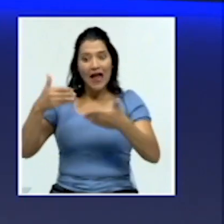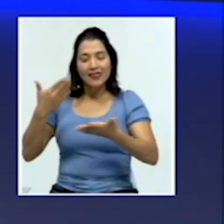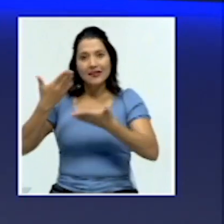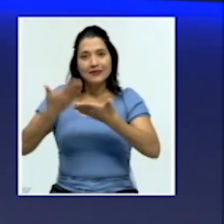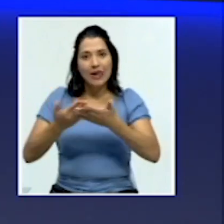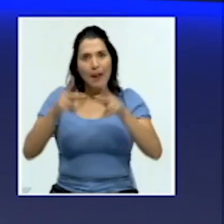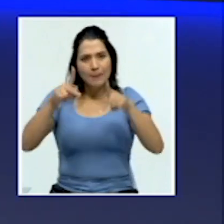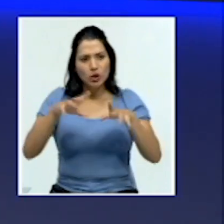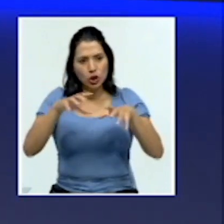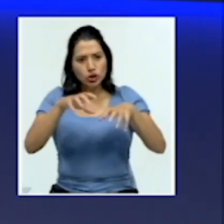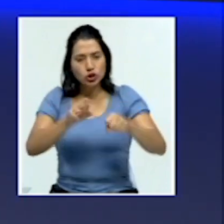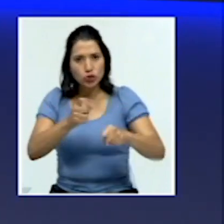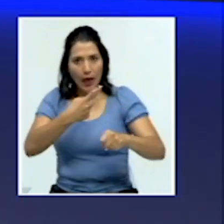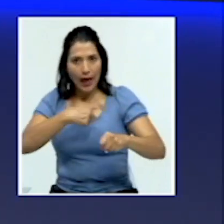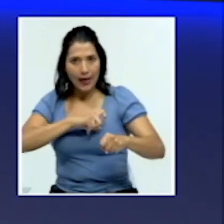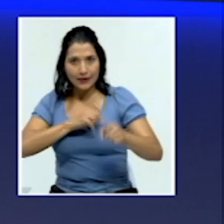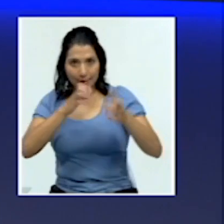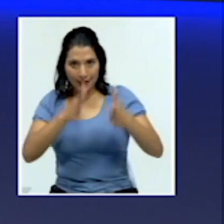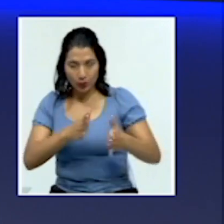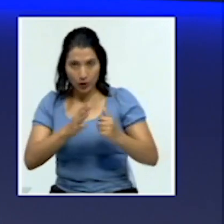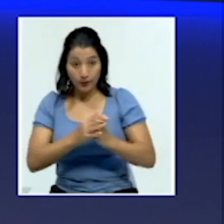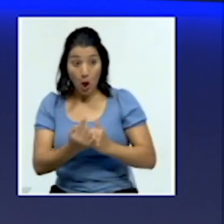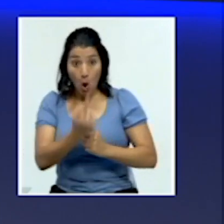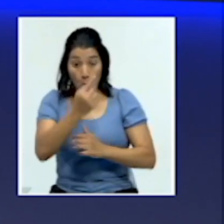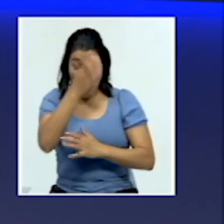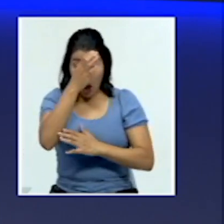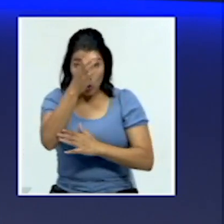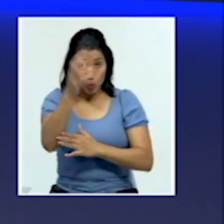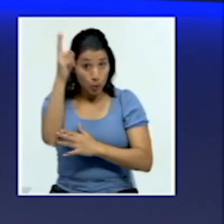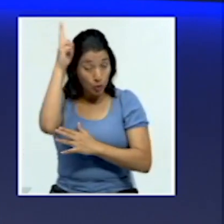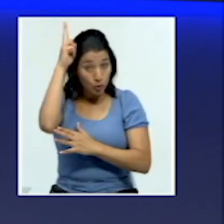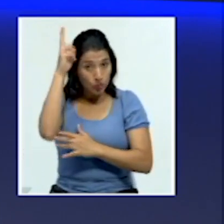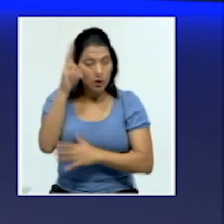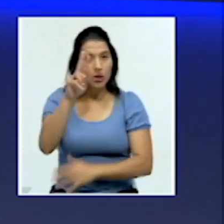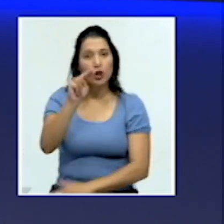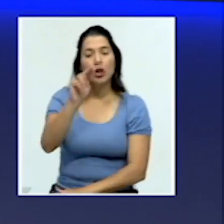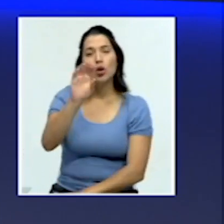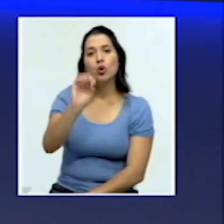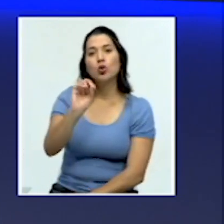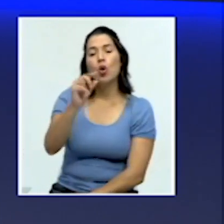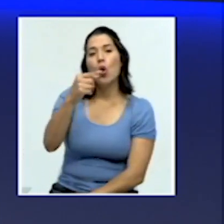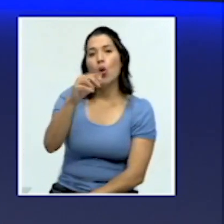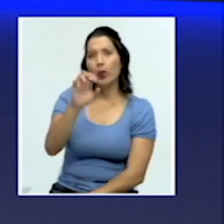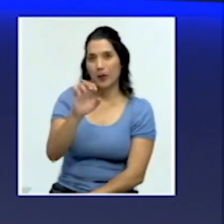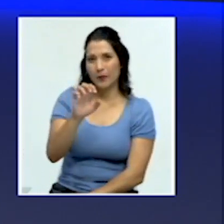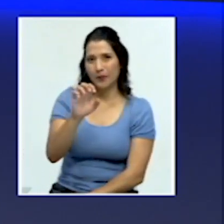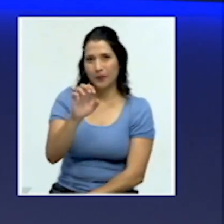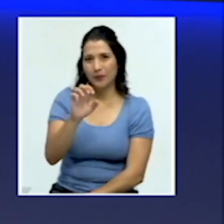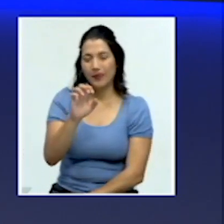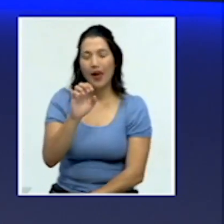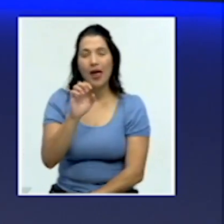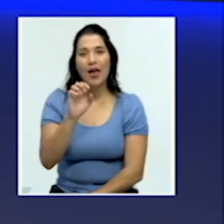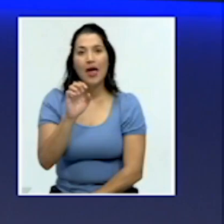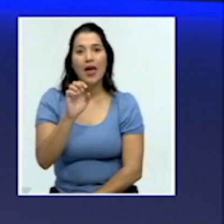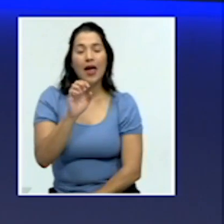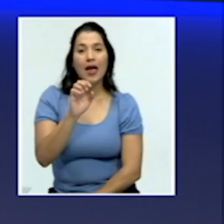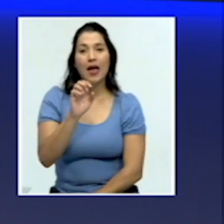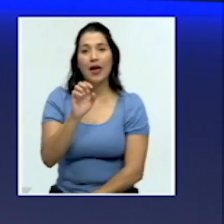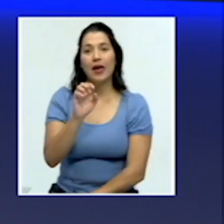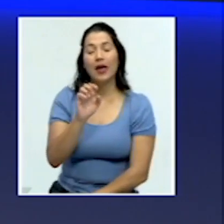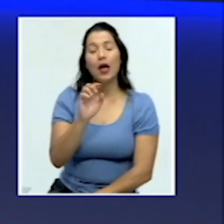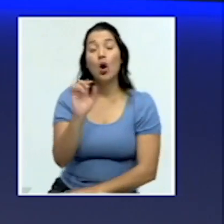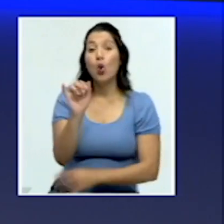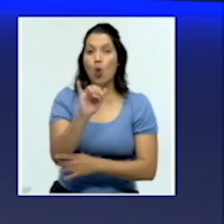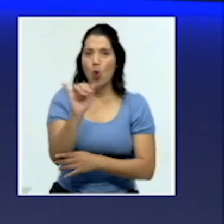Una de estas culturas indígenas son los Nove o los Nove Buglé, a quien aquel cronista